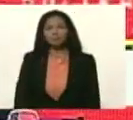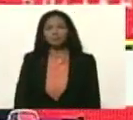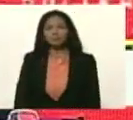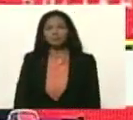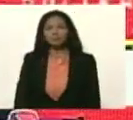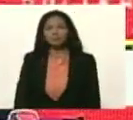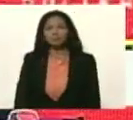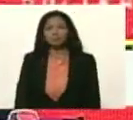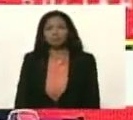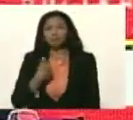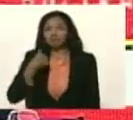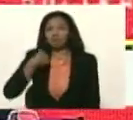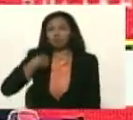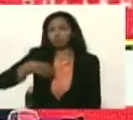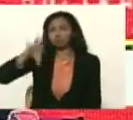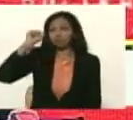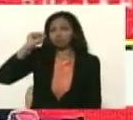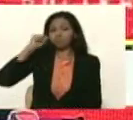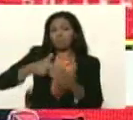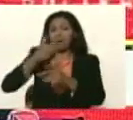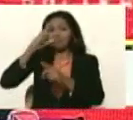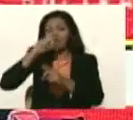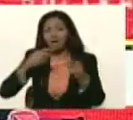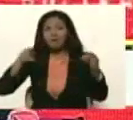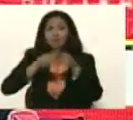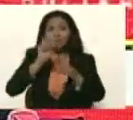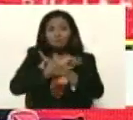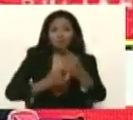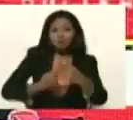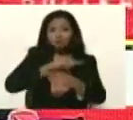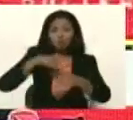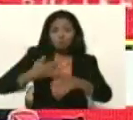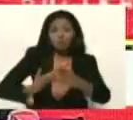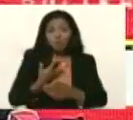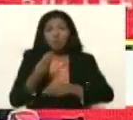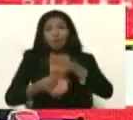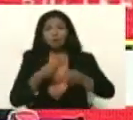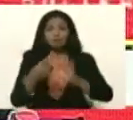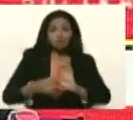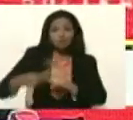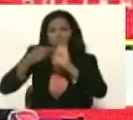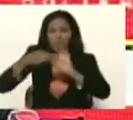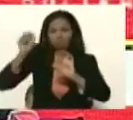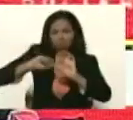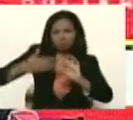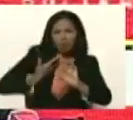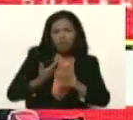Si algo hemos aprendido este año, es lo fuertes que somos cuando estamos unidos.